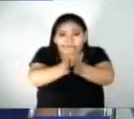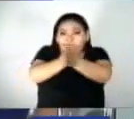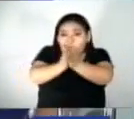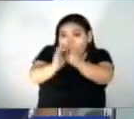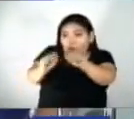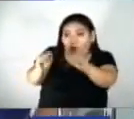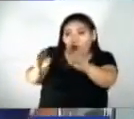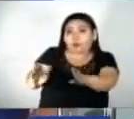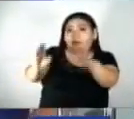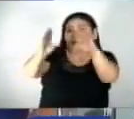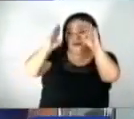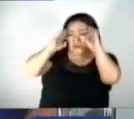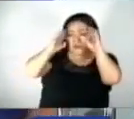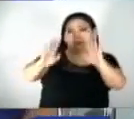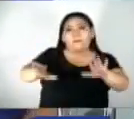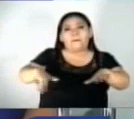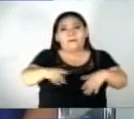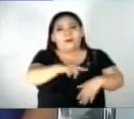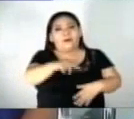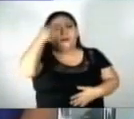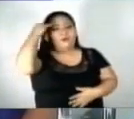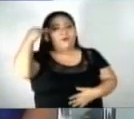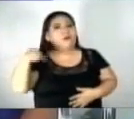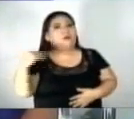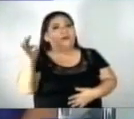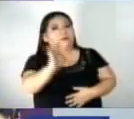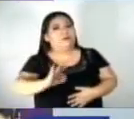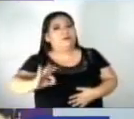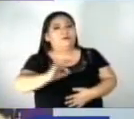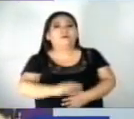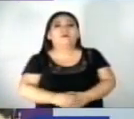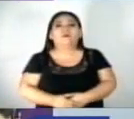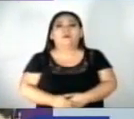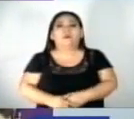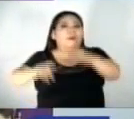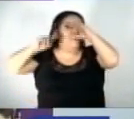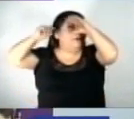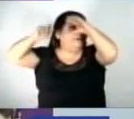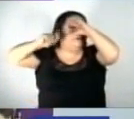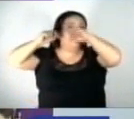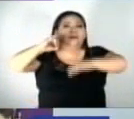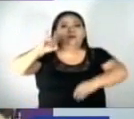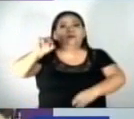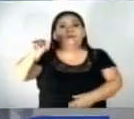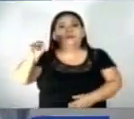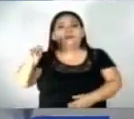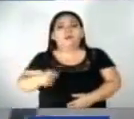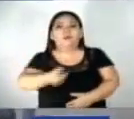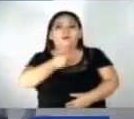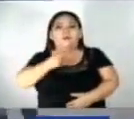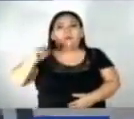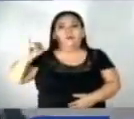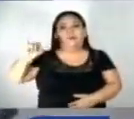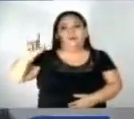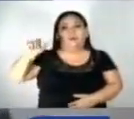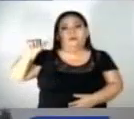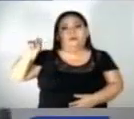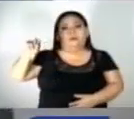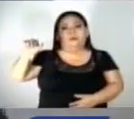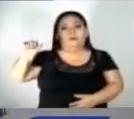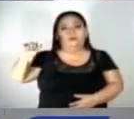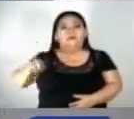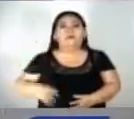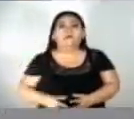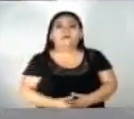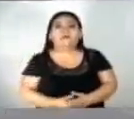escuchadas y se mejore la situación de las mujeres en el país. Con imágenes de Juan Castellanos, un reporte de Iliana Leyva para